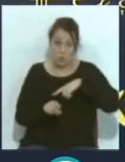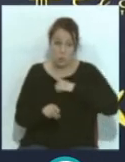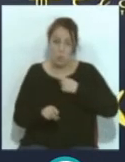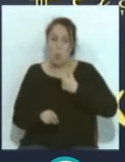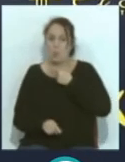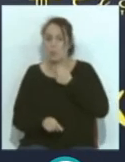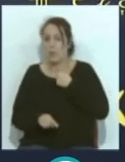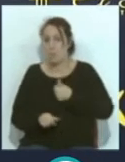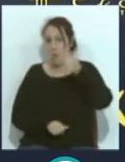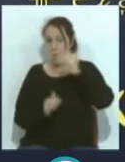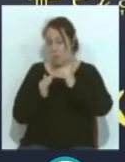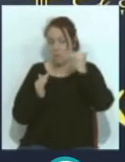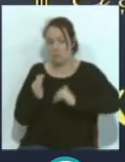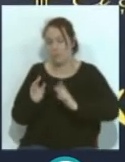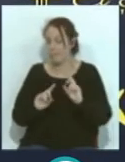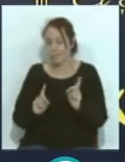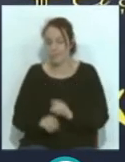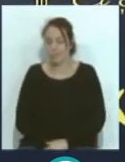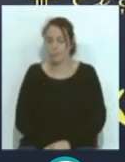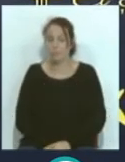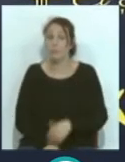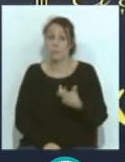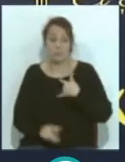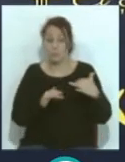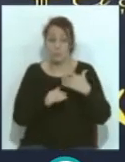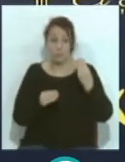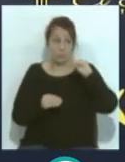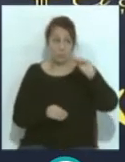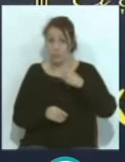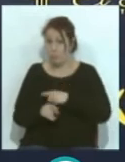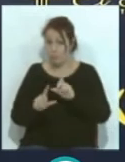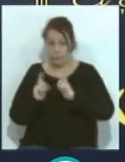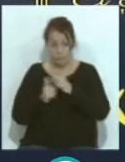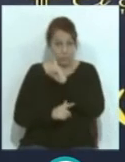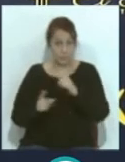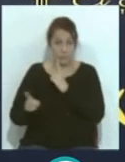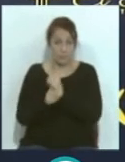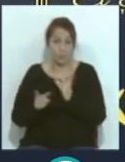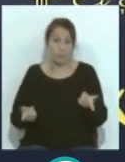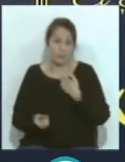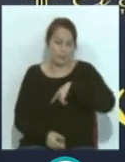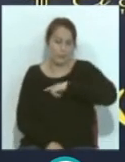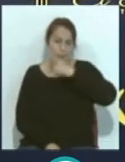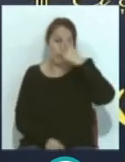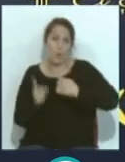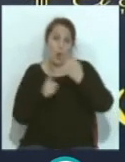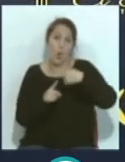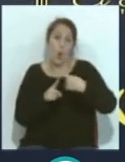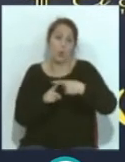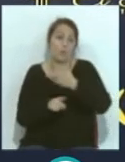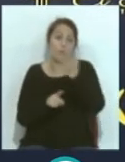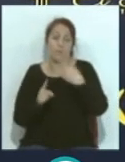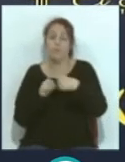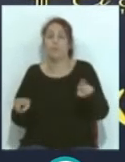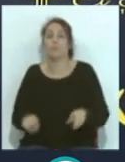a alguien, pero no. Y no, es un partido más contra un equipo y que sabemos que en algunas cosas es diferente a los demás.